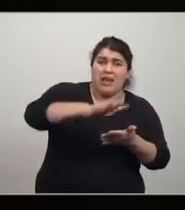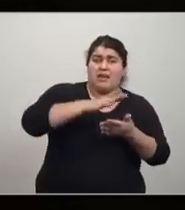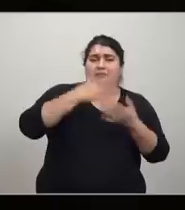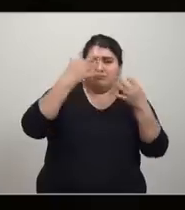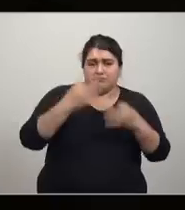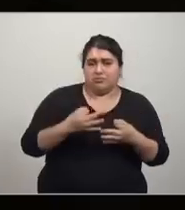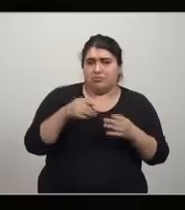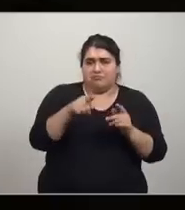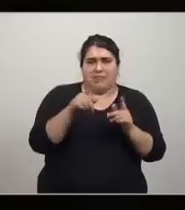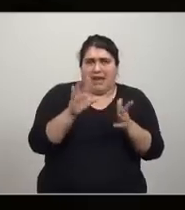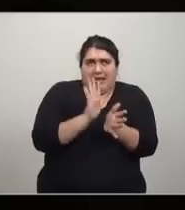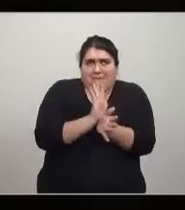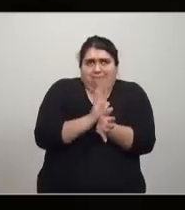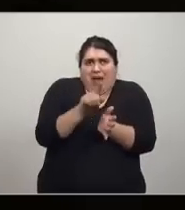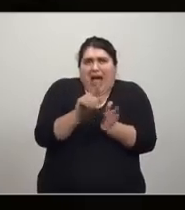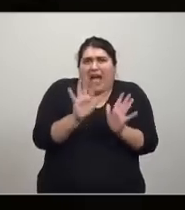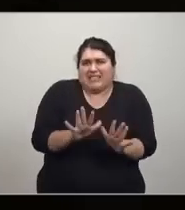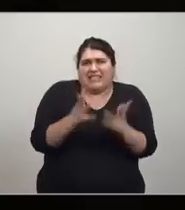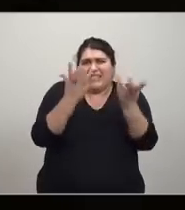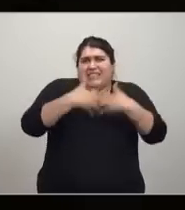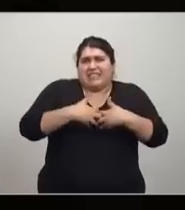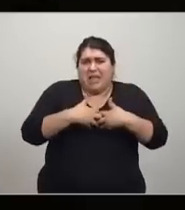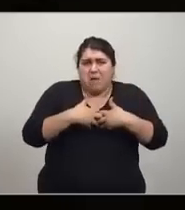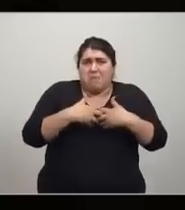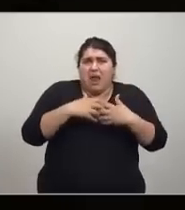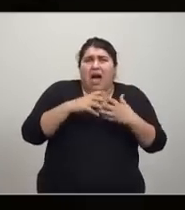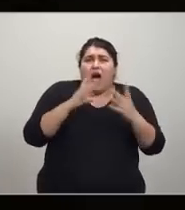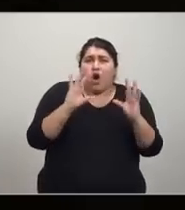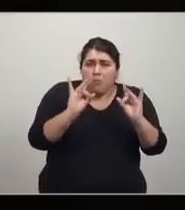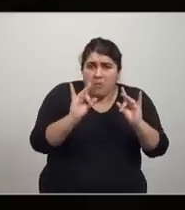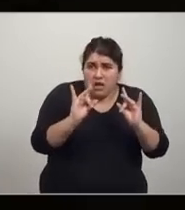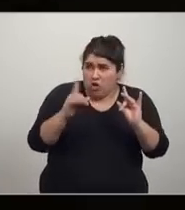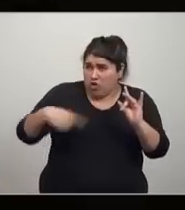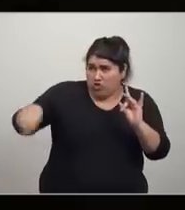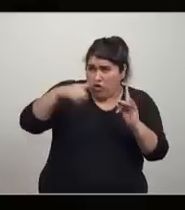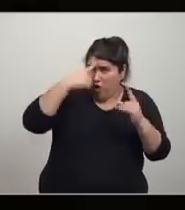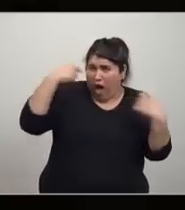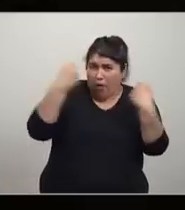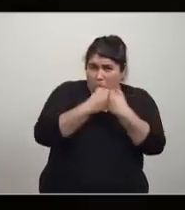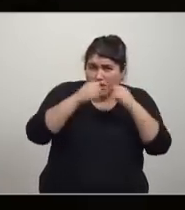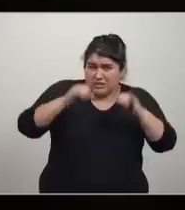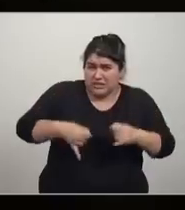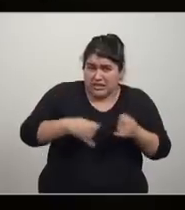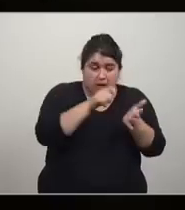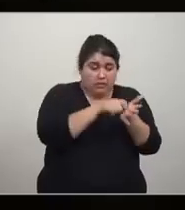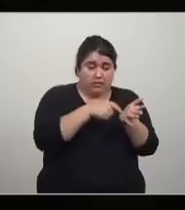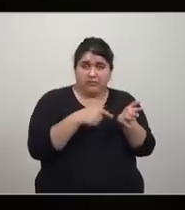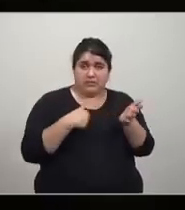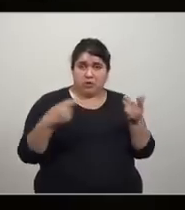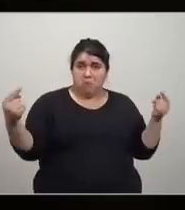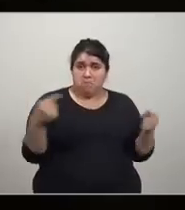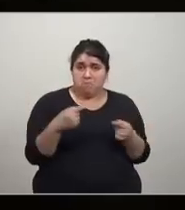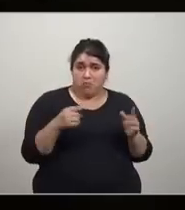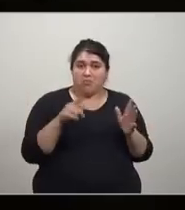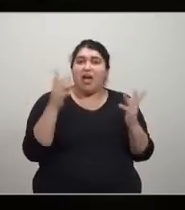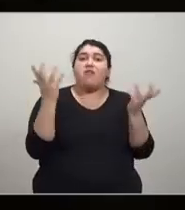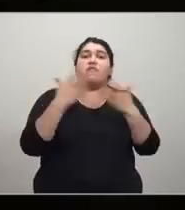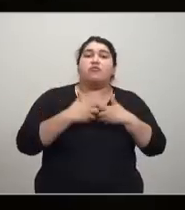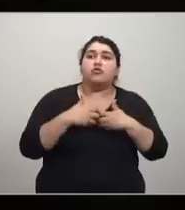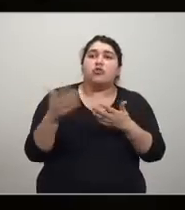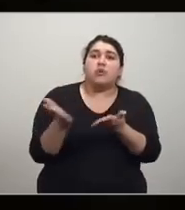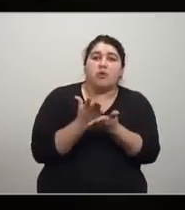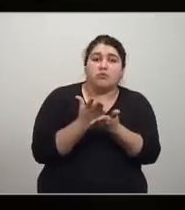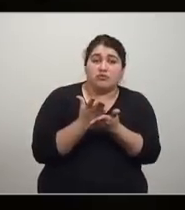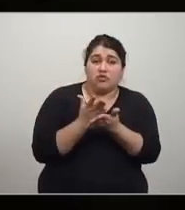input y output. Eso no existe. Si es un sistema adaptativo complejo y todos están de acuerdo que es así, por definición no existe una función agregada de